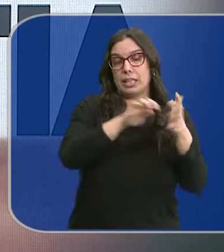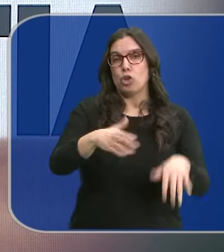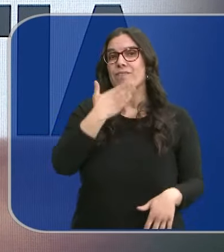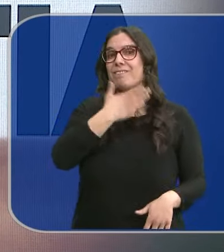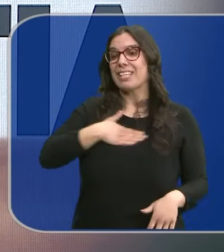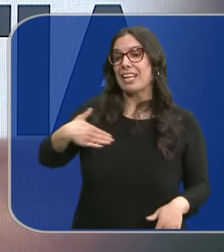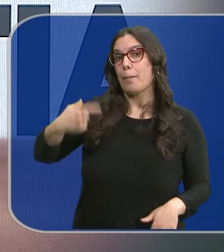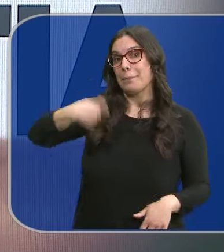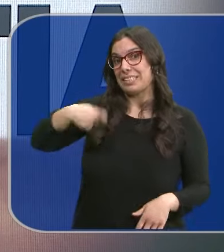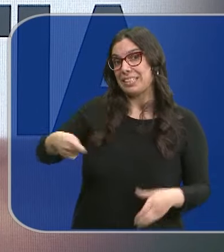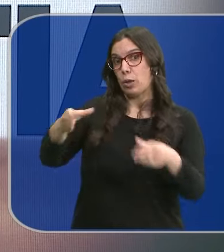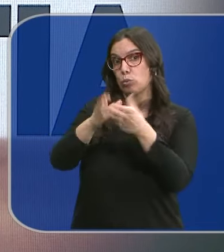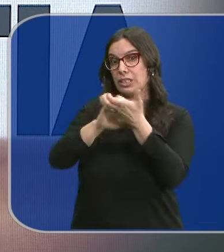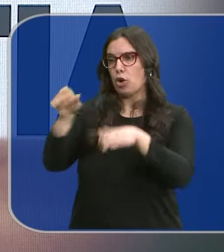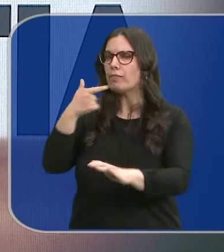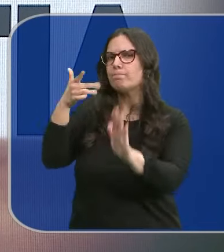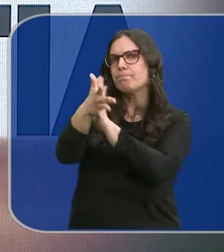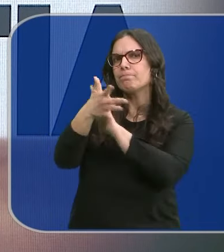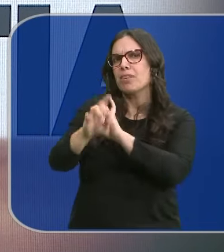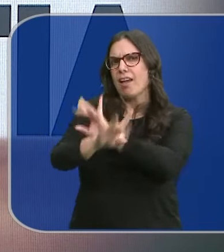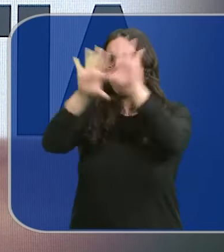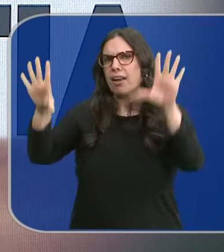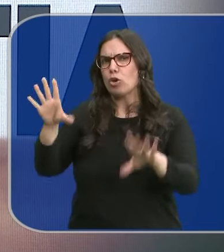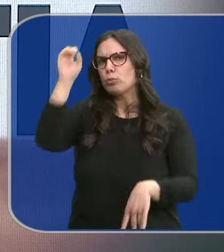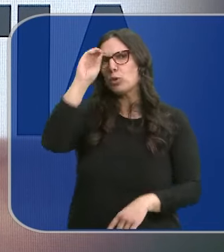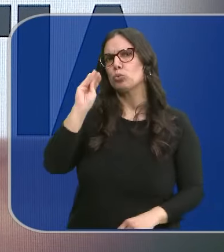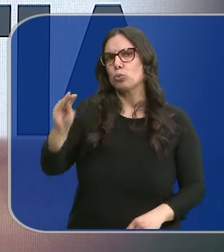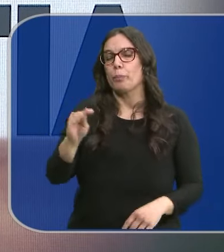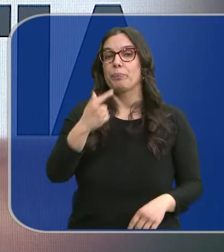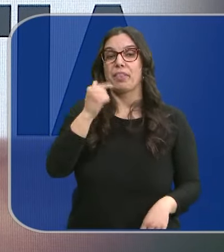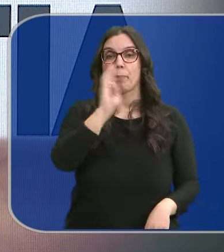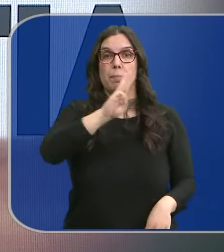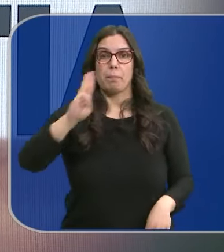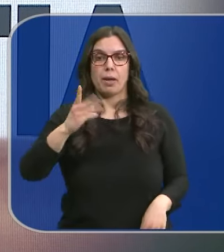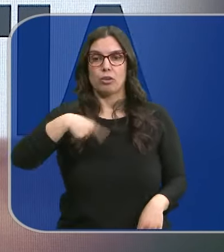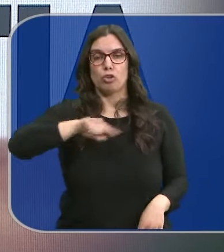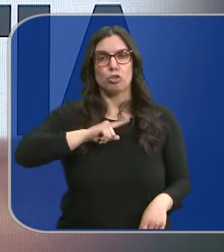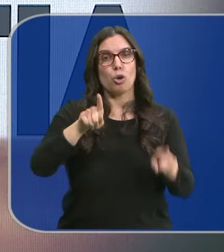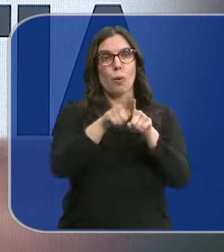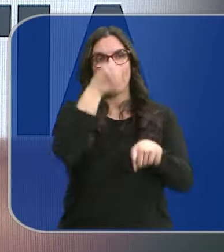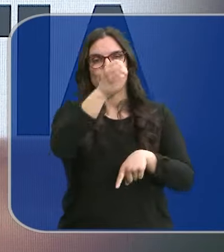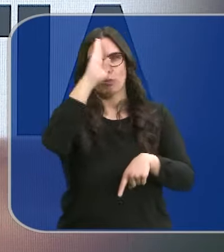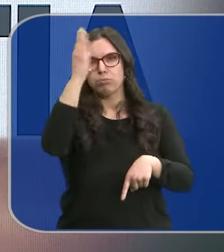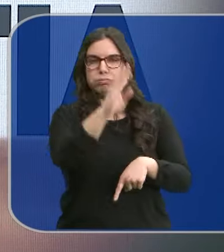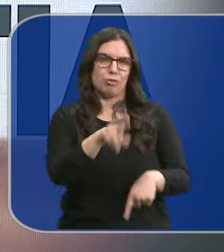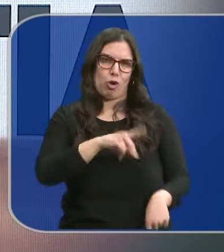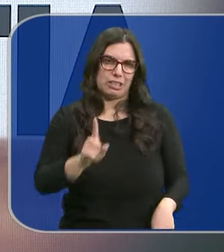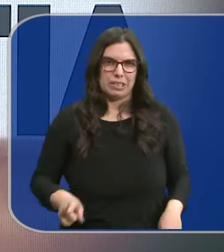y León quiere que sea el presidente de la Junta quien deje clara su postura. Los populares mientras tanto dicen que ellos no son como los socialistas.